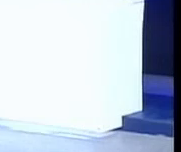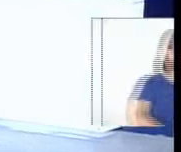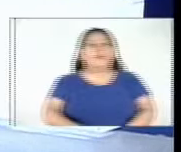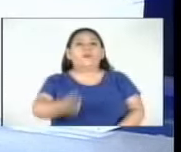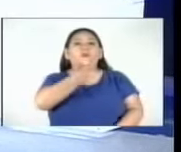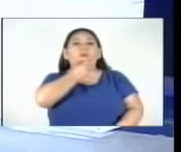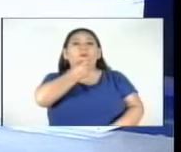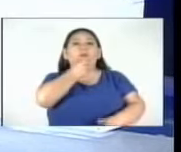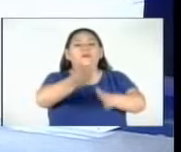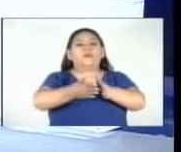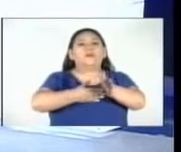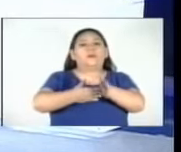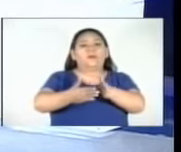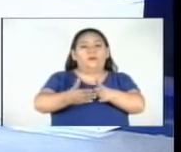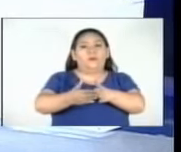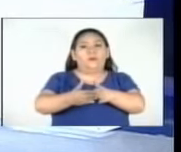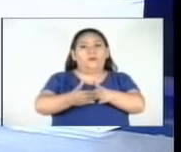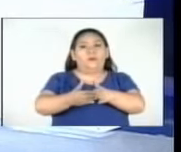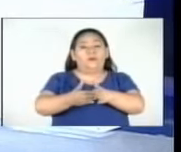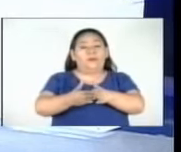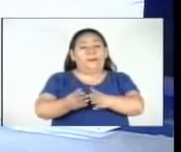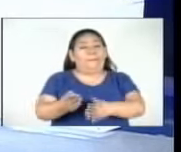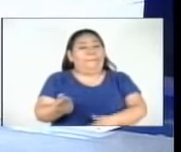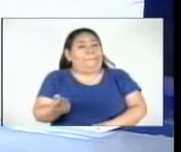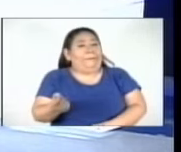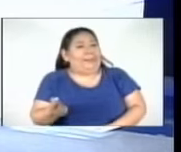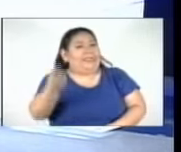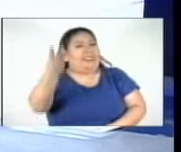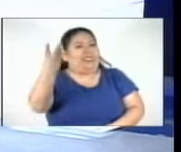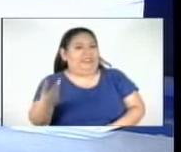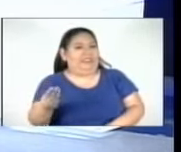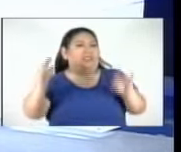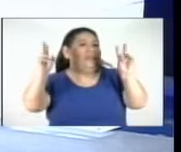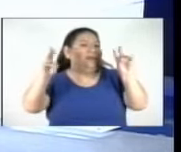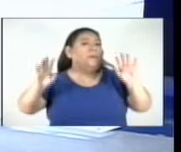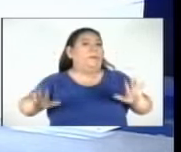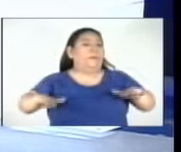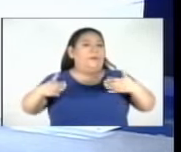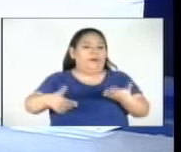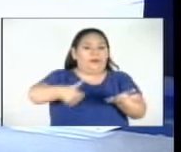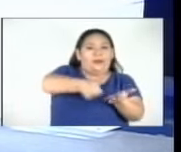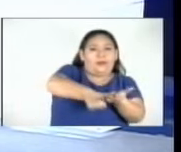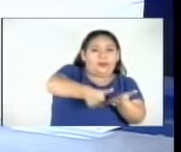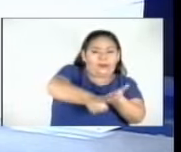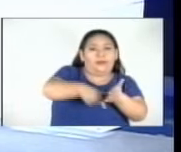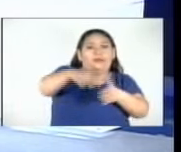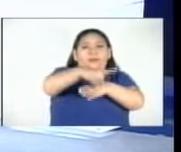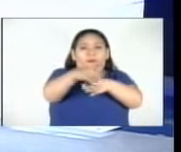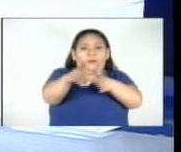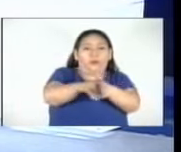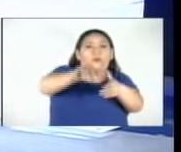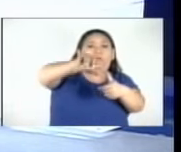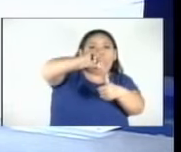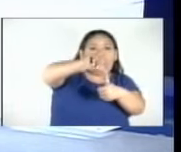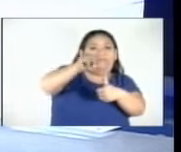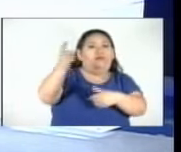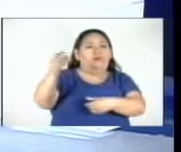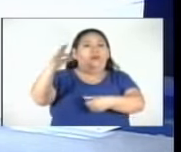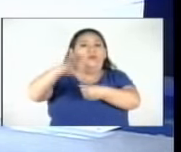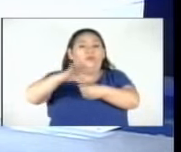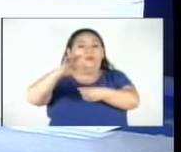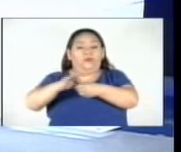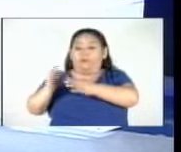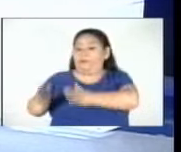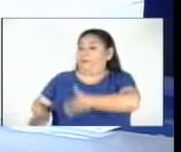Iniciamos con los hechos. Faltan pocos días para las elecciones de alcaldes y diputados del Parlacen y el Tribunal Supremo